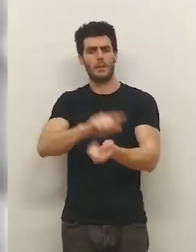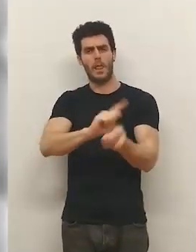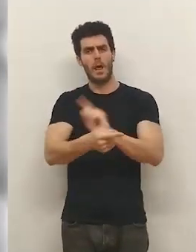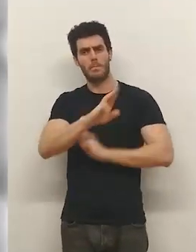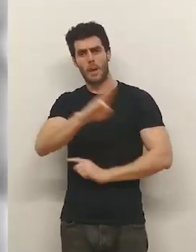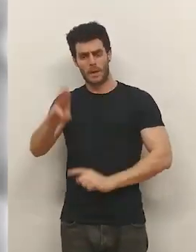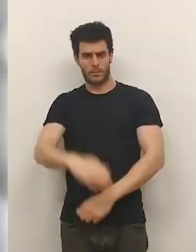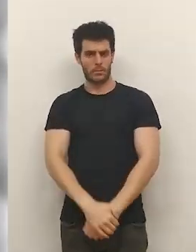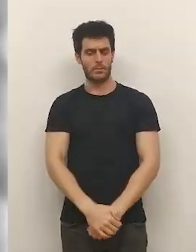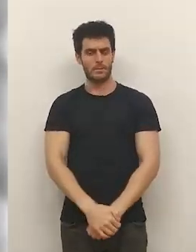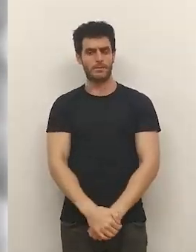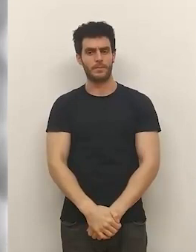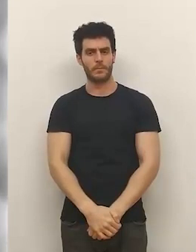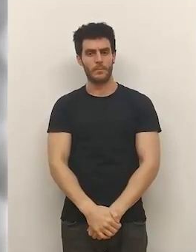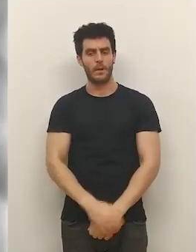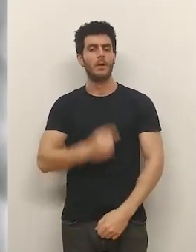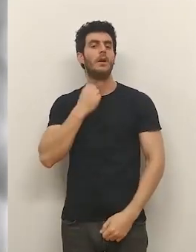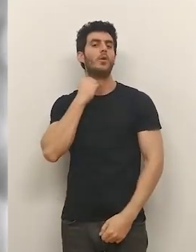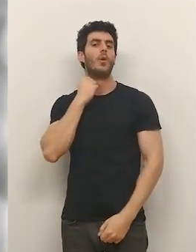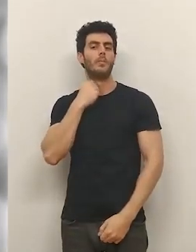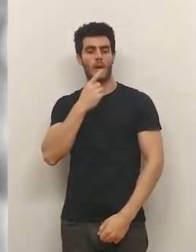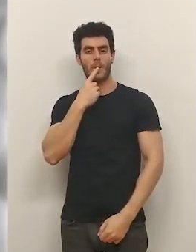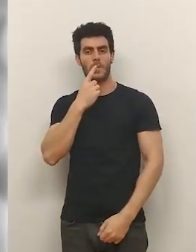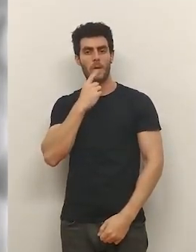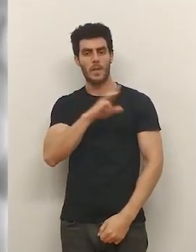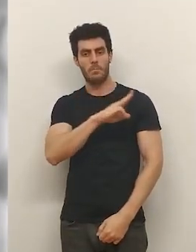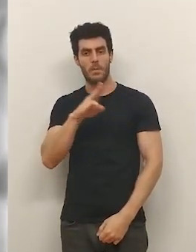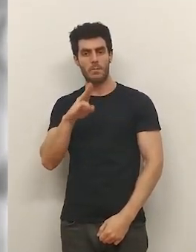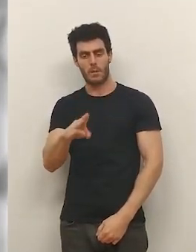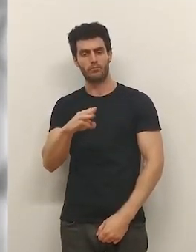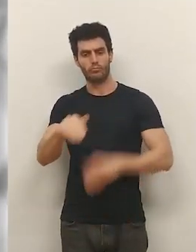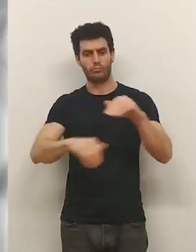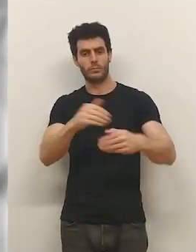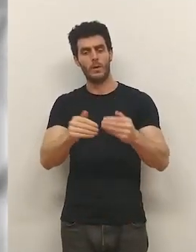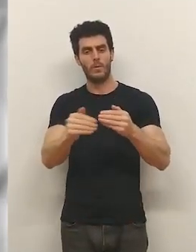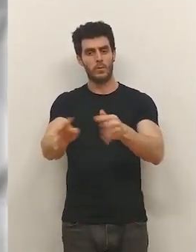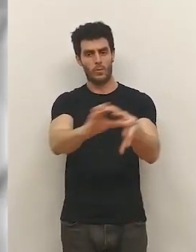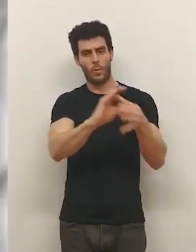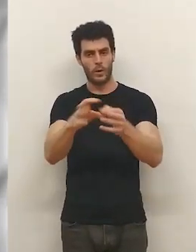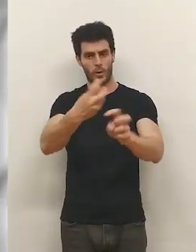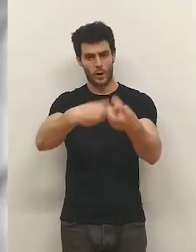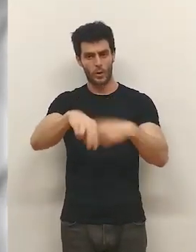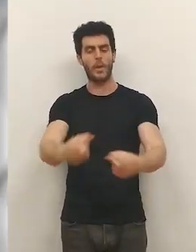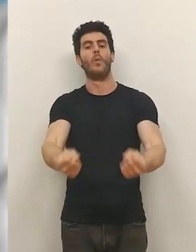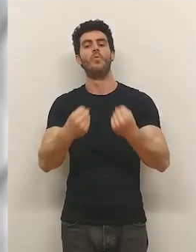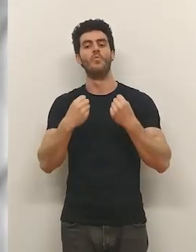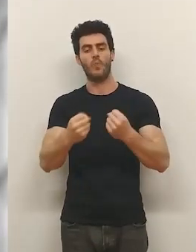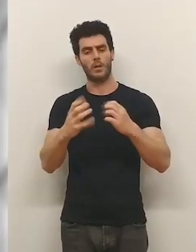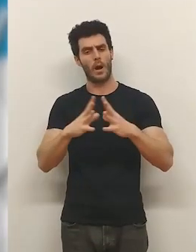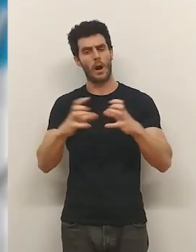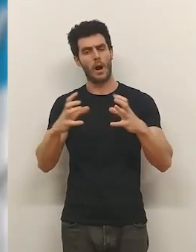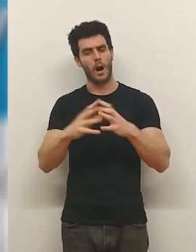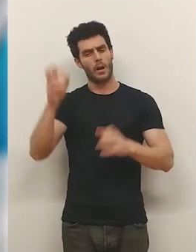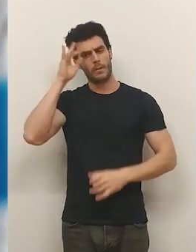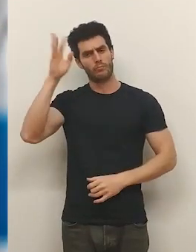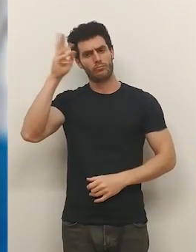por tanto de pasar página. Gamarra aseguró que su partido se enfrenta a esa cita con las urnas... ...unido, renovado, fuerte, con